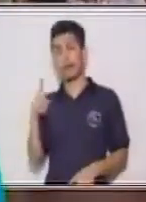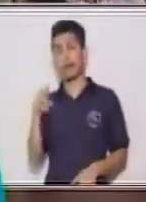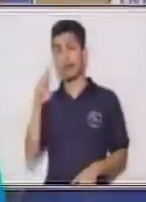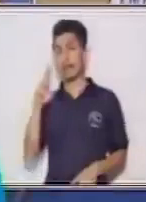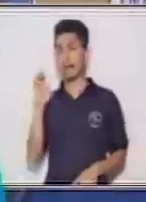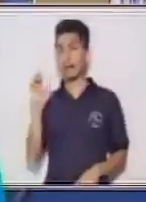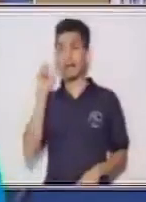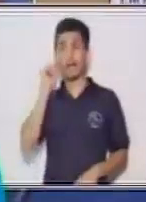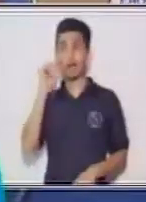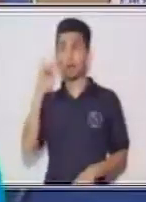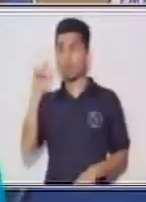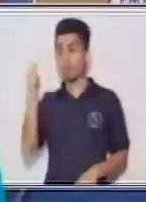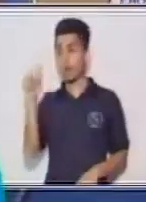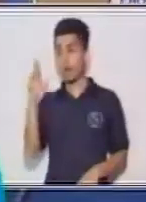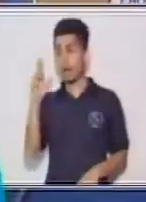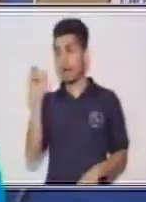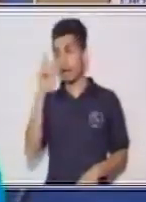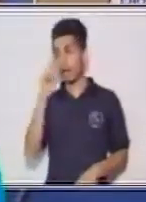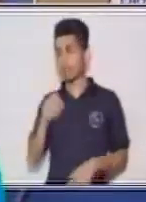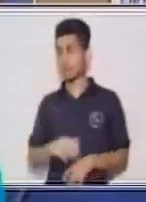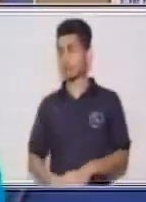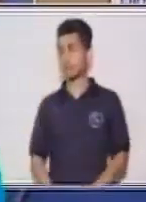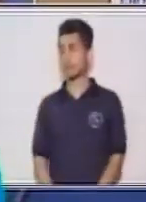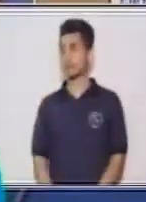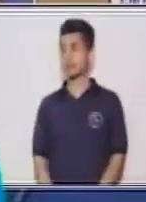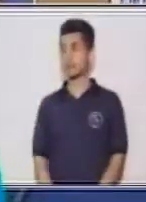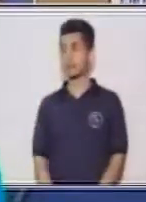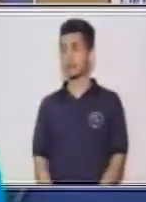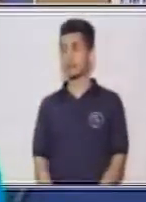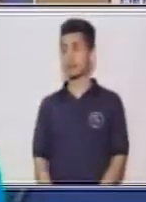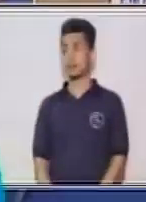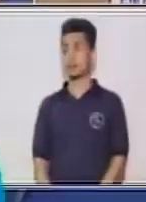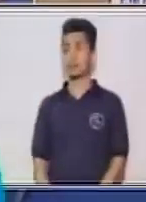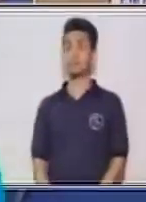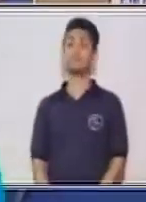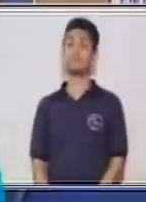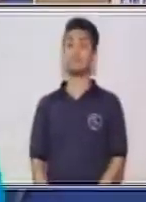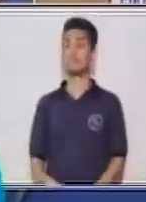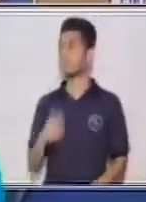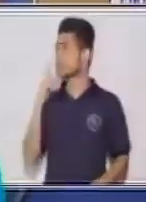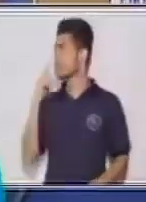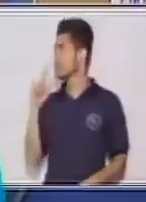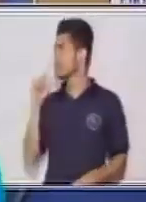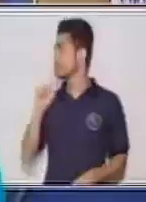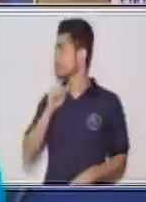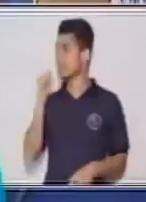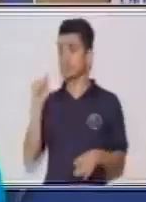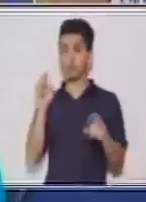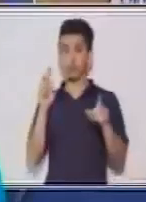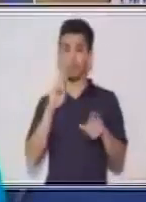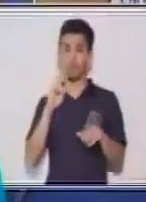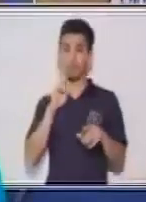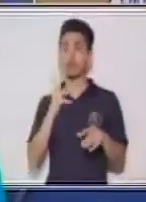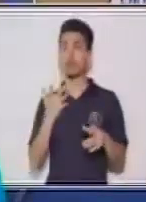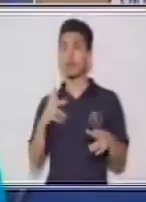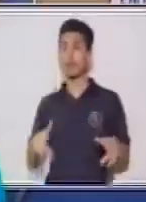Entonces, vamos a ver. Esos son los irregulares. Ahora, si yo vengo y coloco el siguiente. Yo saqué este y es vivir.